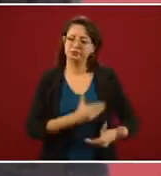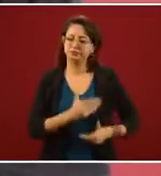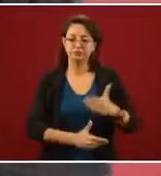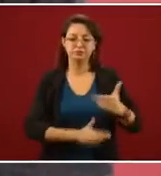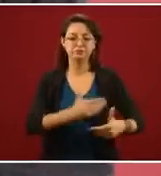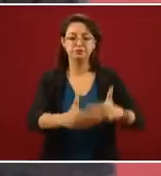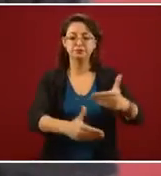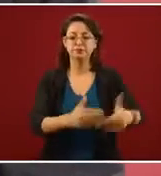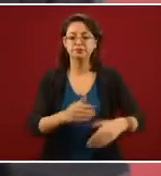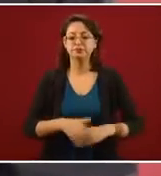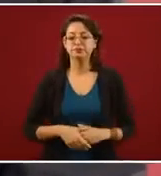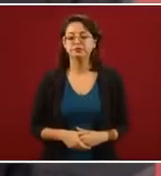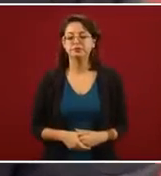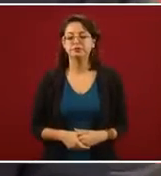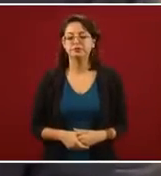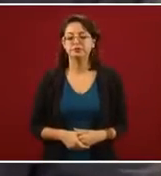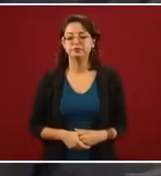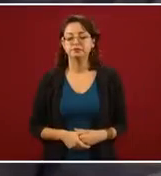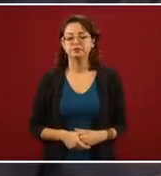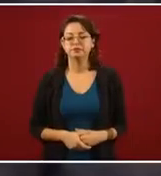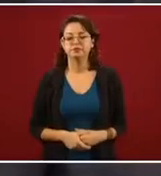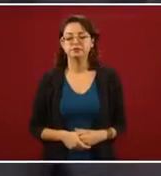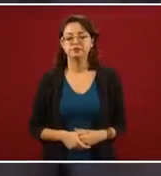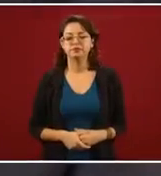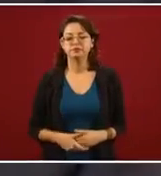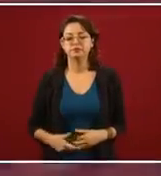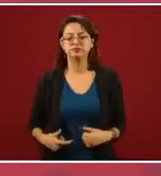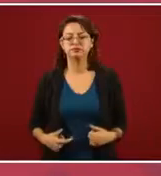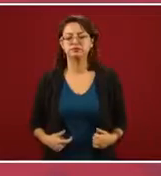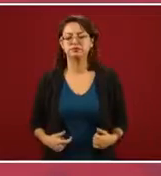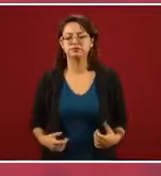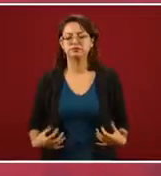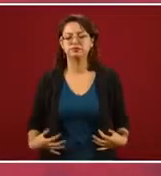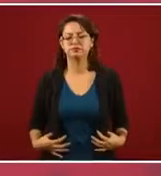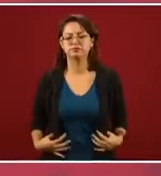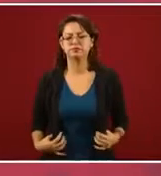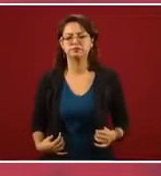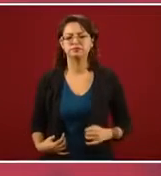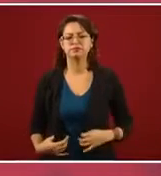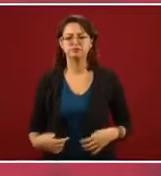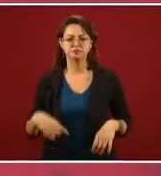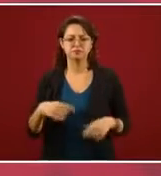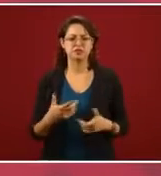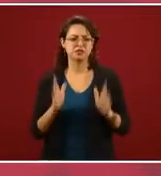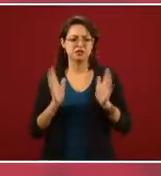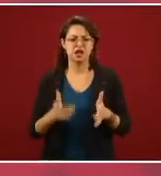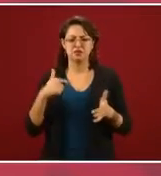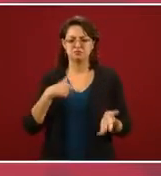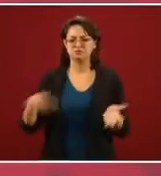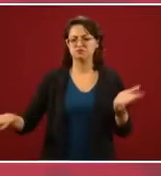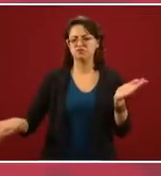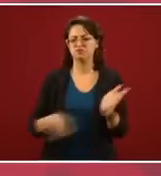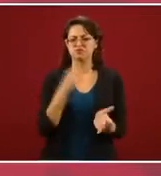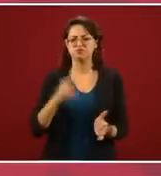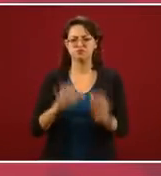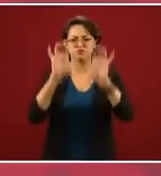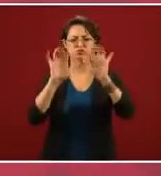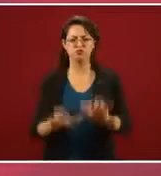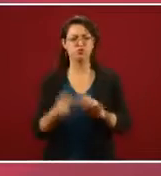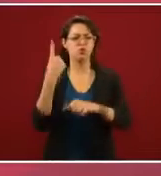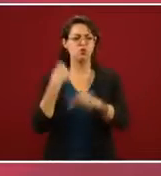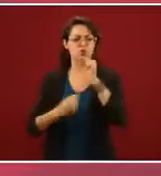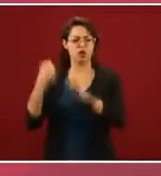Incluso emití un memorándum desde el año pasado